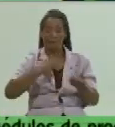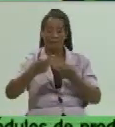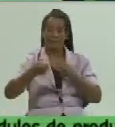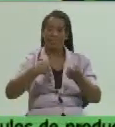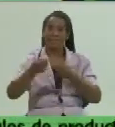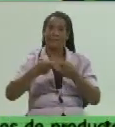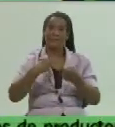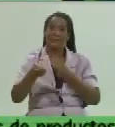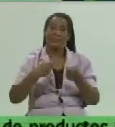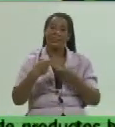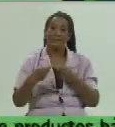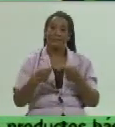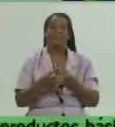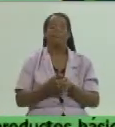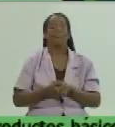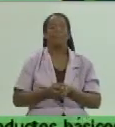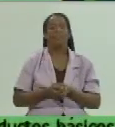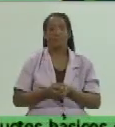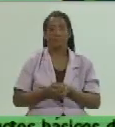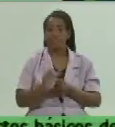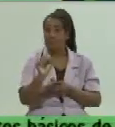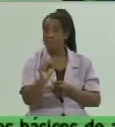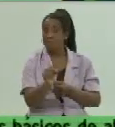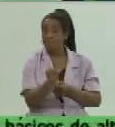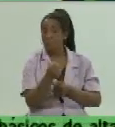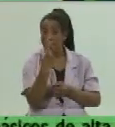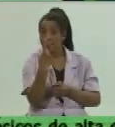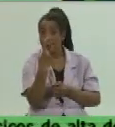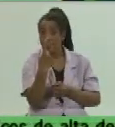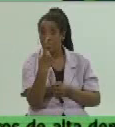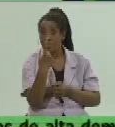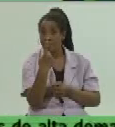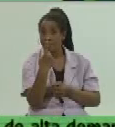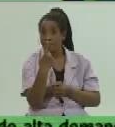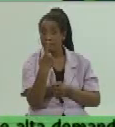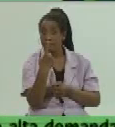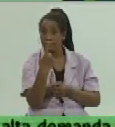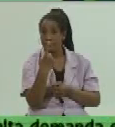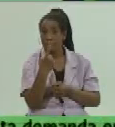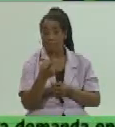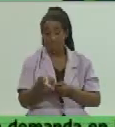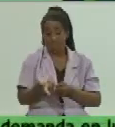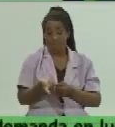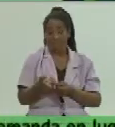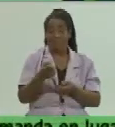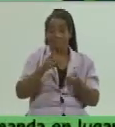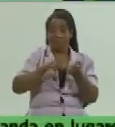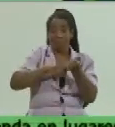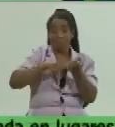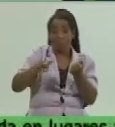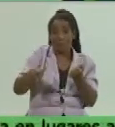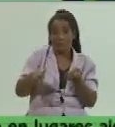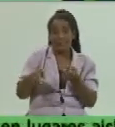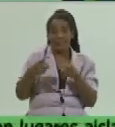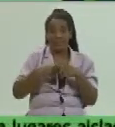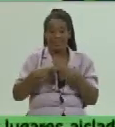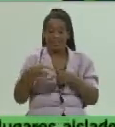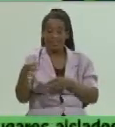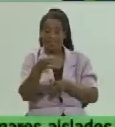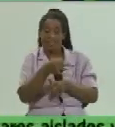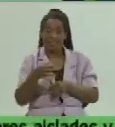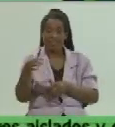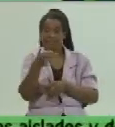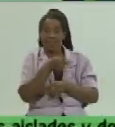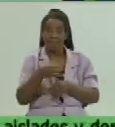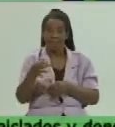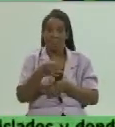antes mencionada lo primero es la facultad que da los territorios sea la provincia y los municipios a través de los